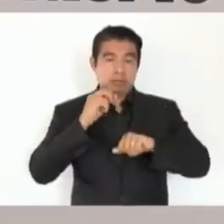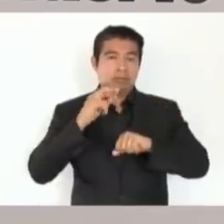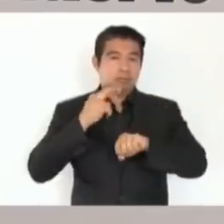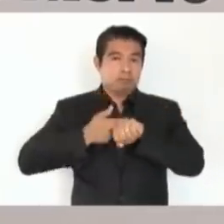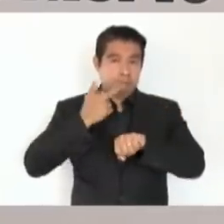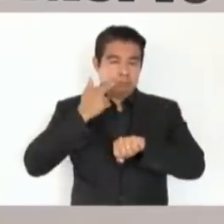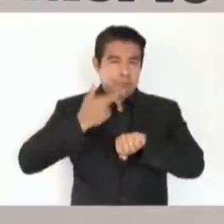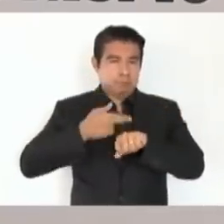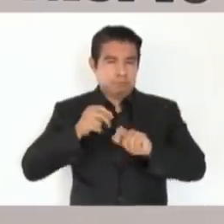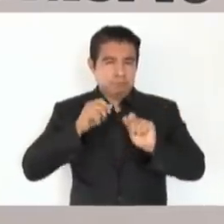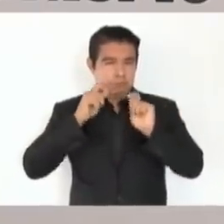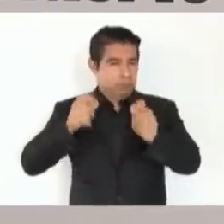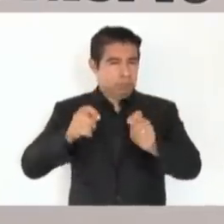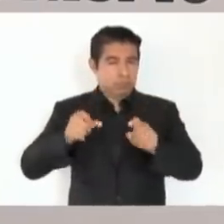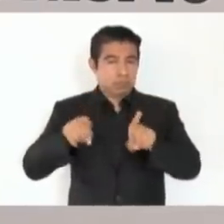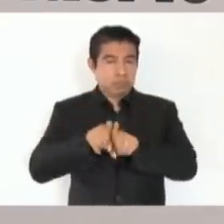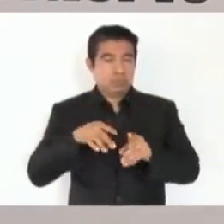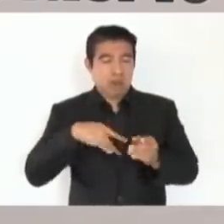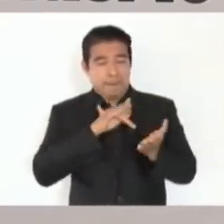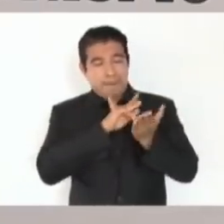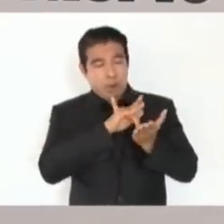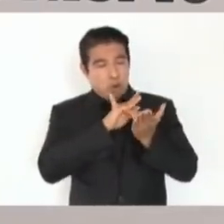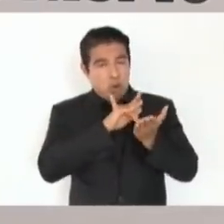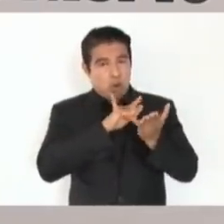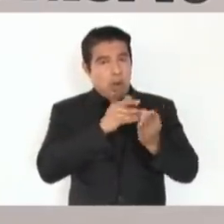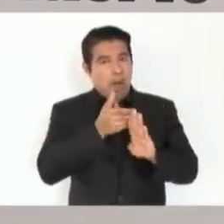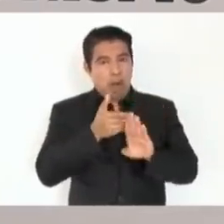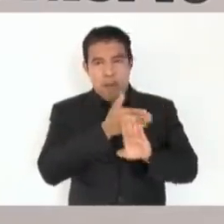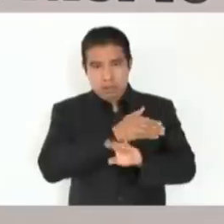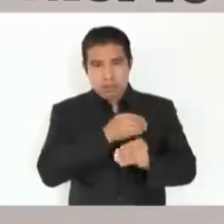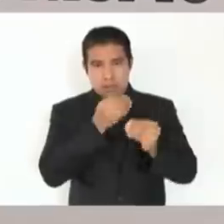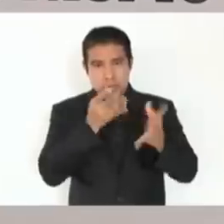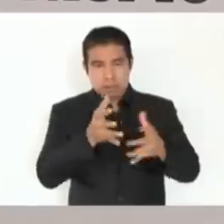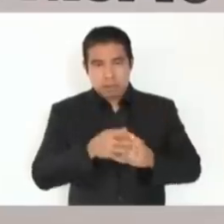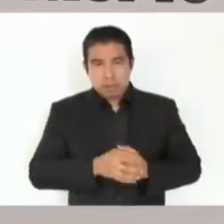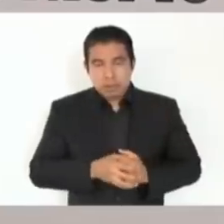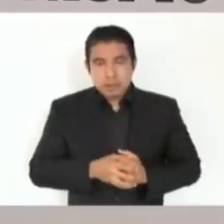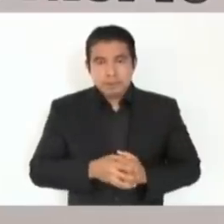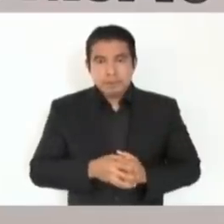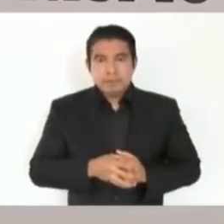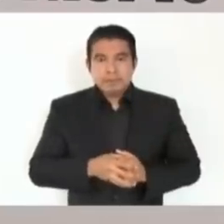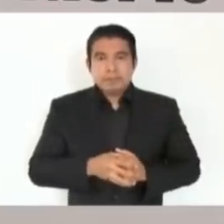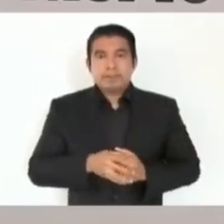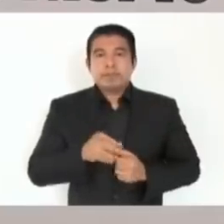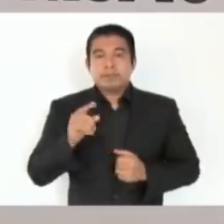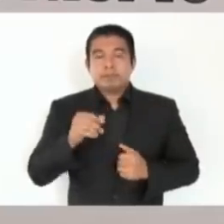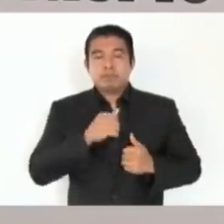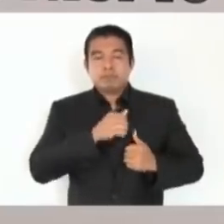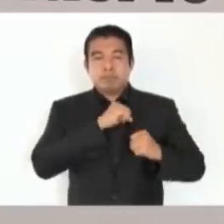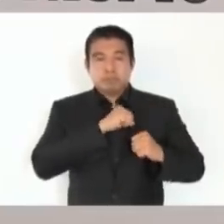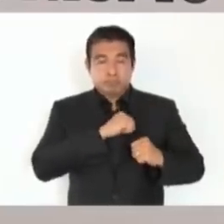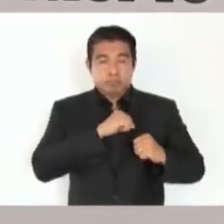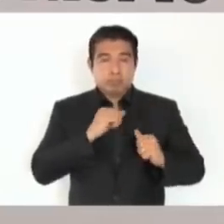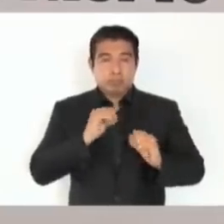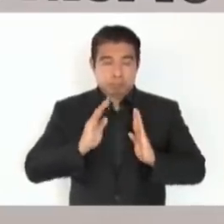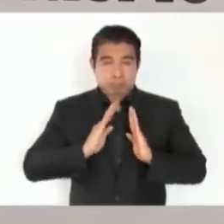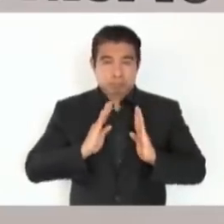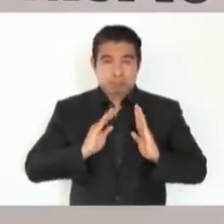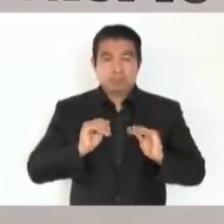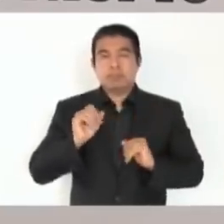apoyo. Desde antes estuvo el almirante Ojeda, la